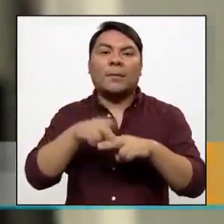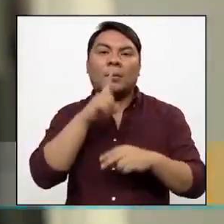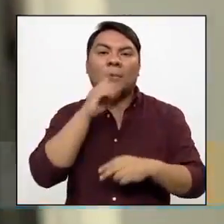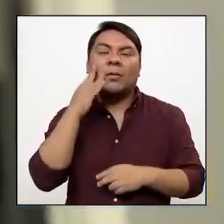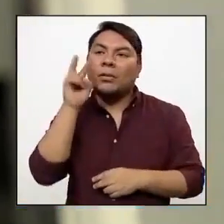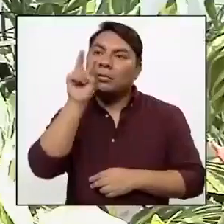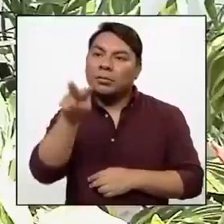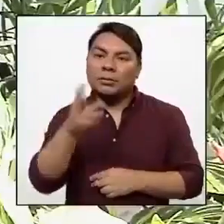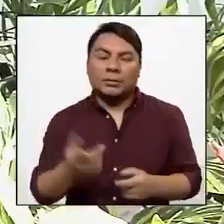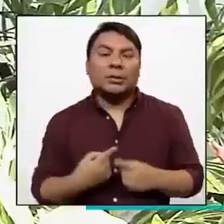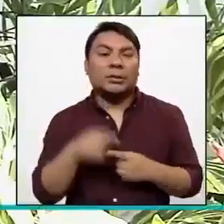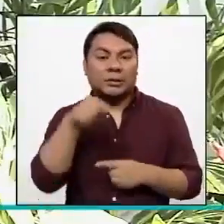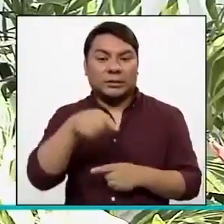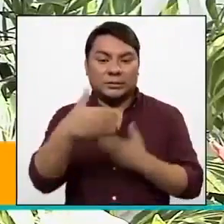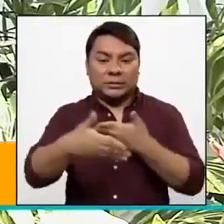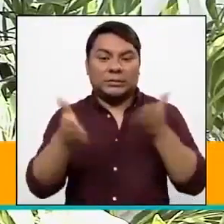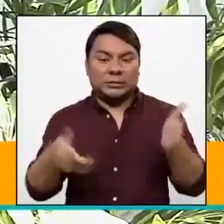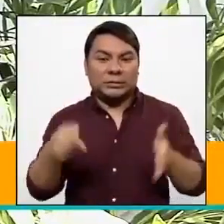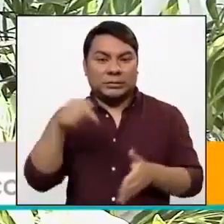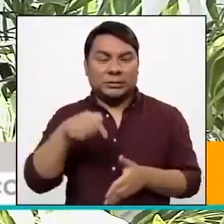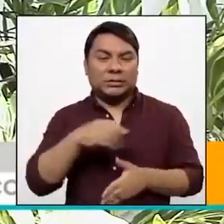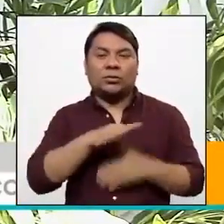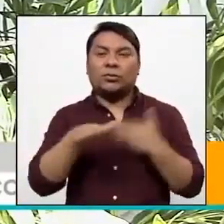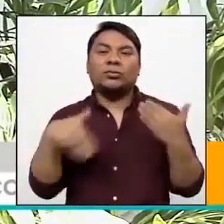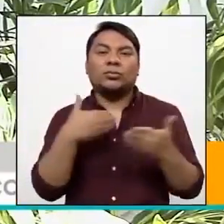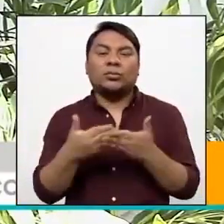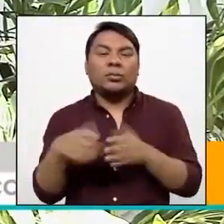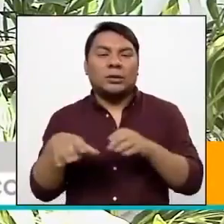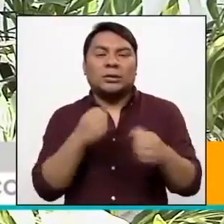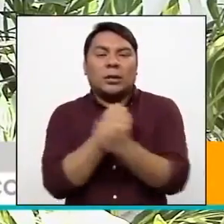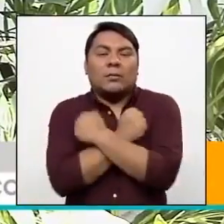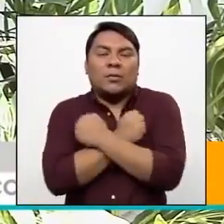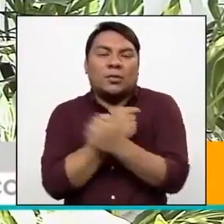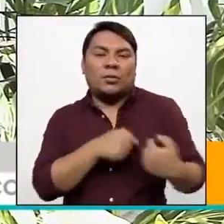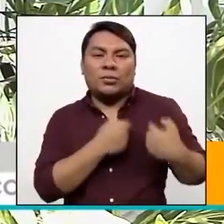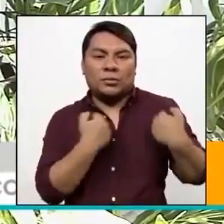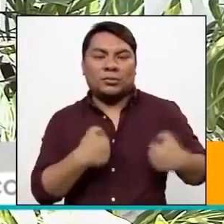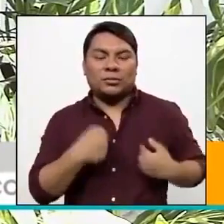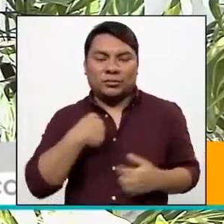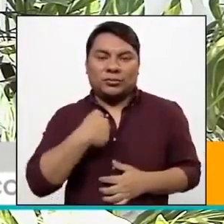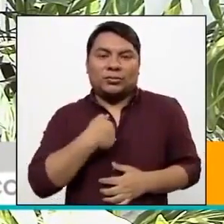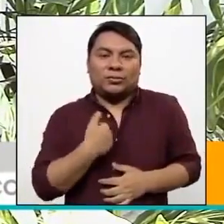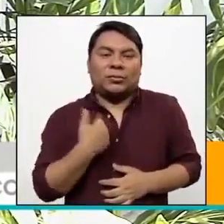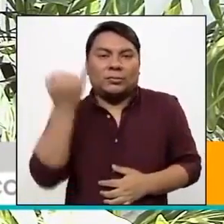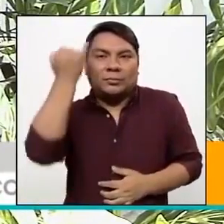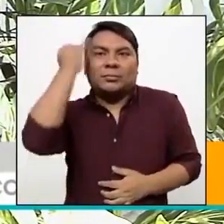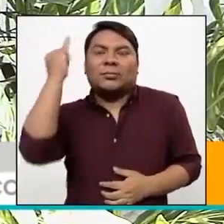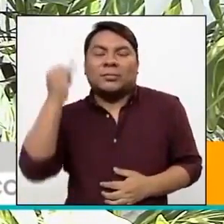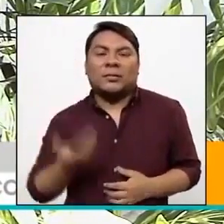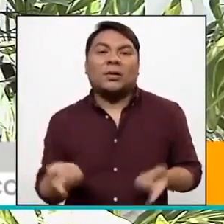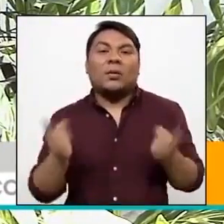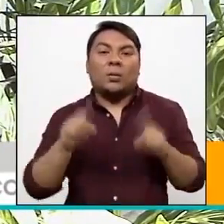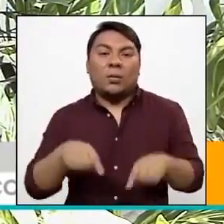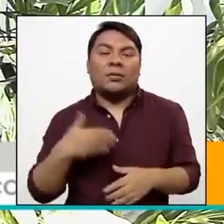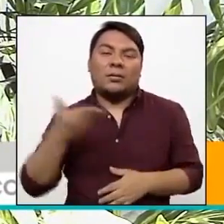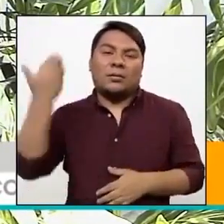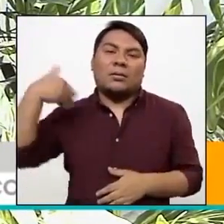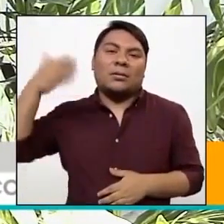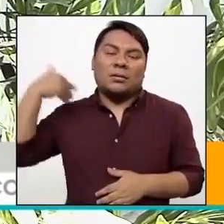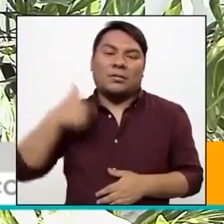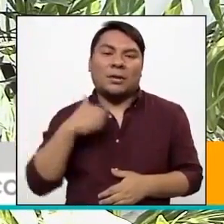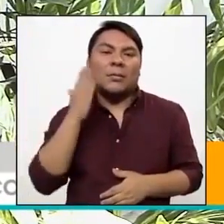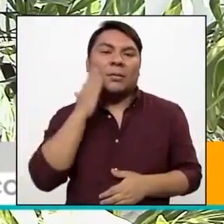chico. Este centro fue hecho con todo mi amor y mi corazón de quien les habla porque al fallecer mi madre